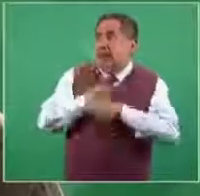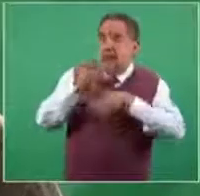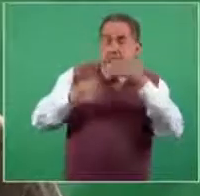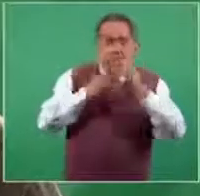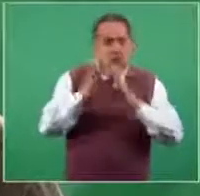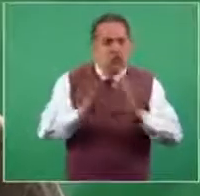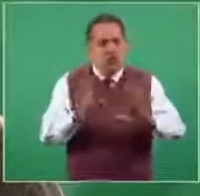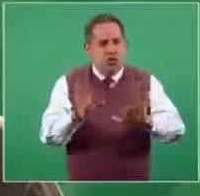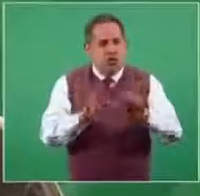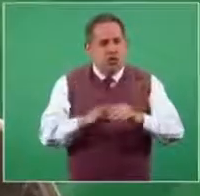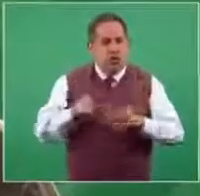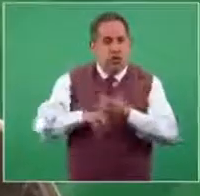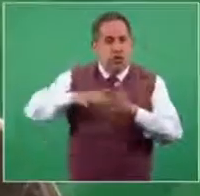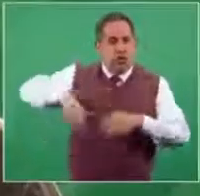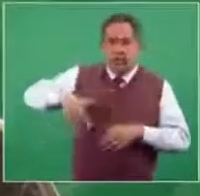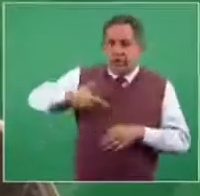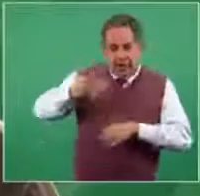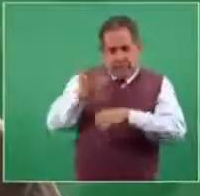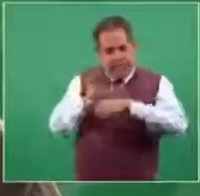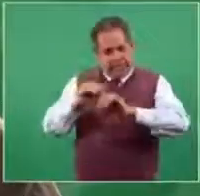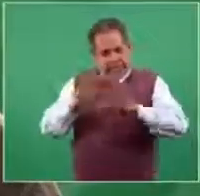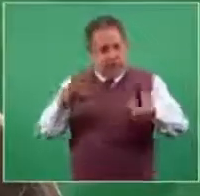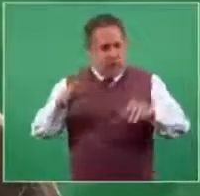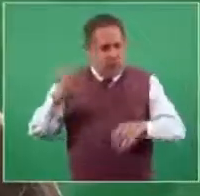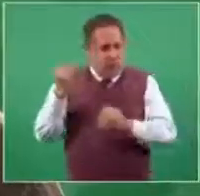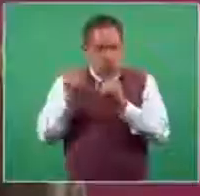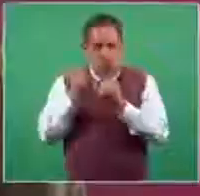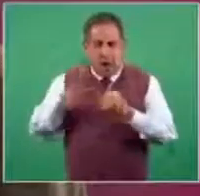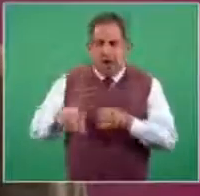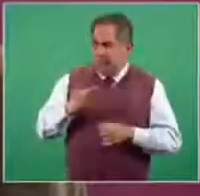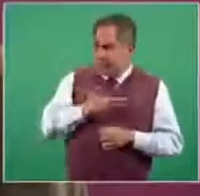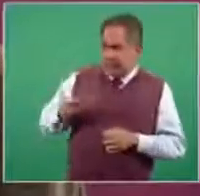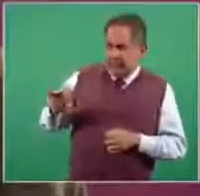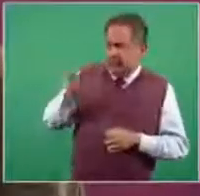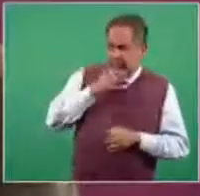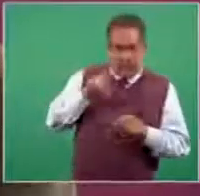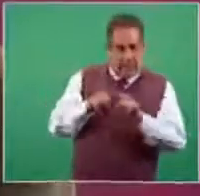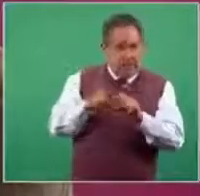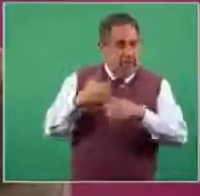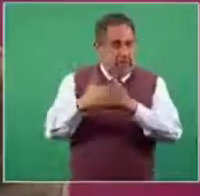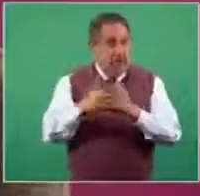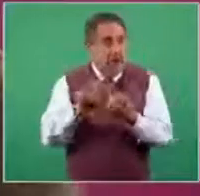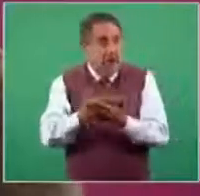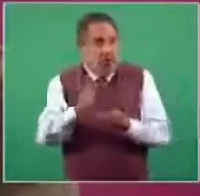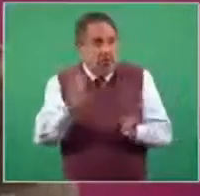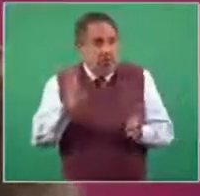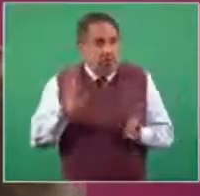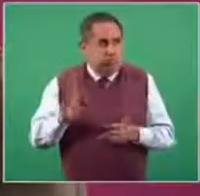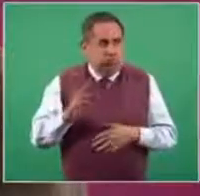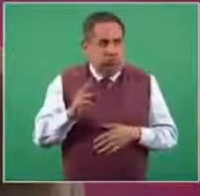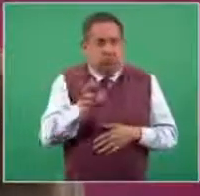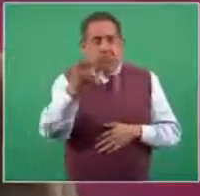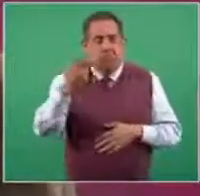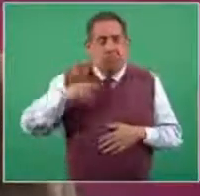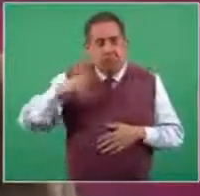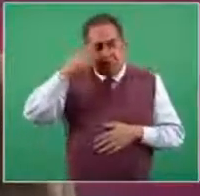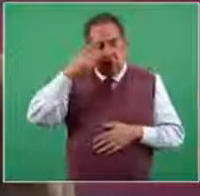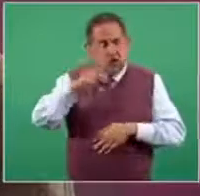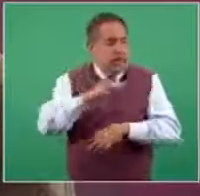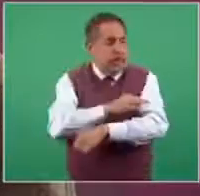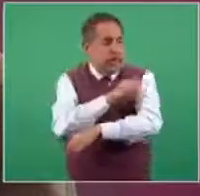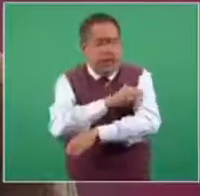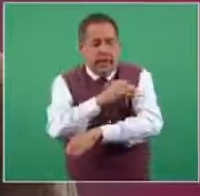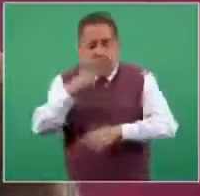para que haya, como dice el presidente, transparencia plena, nos llama mucho la atención, pero históricamente cualquier persona involucrada en la